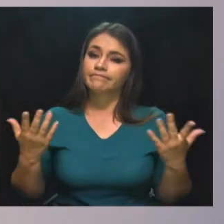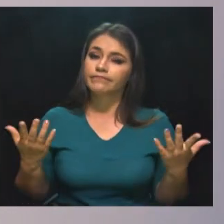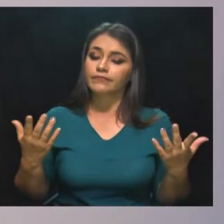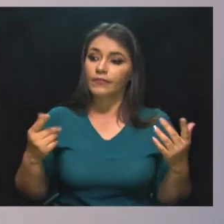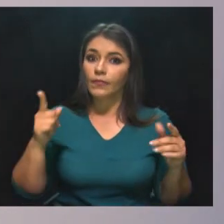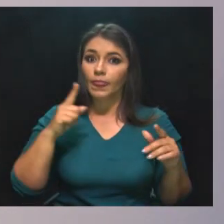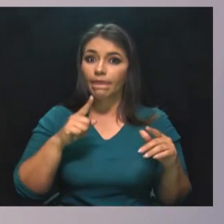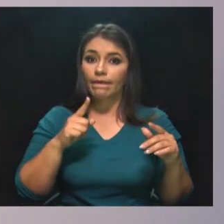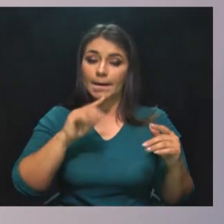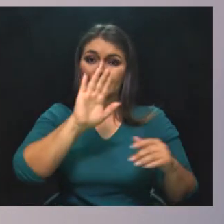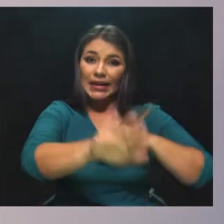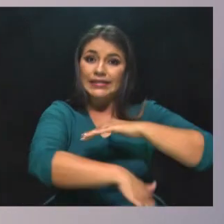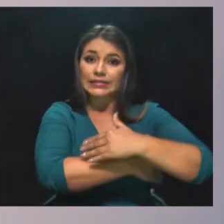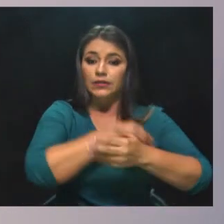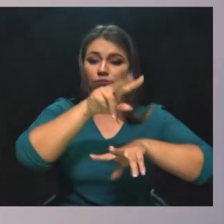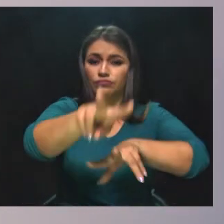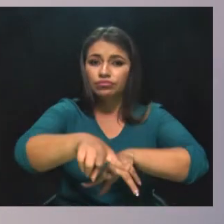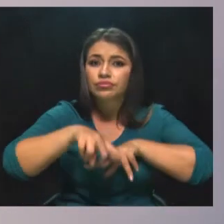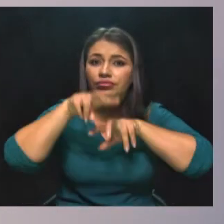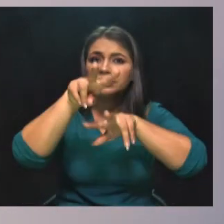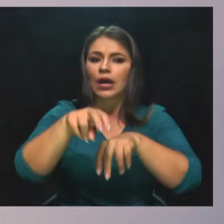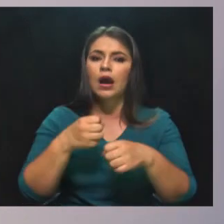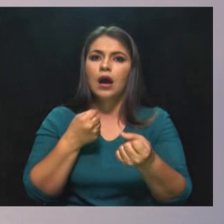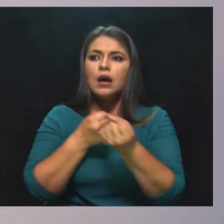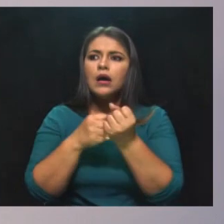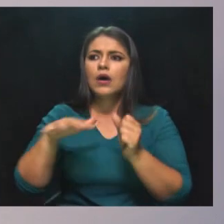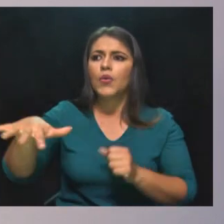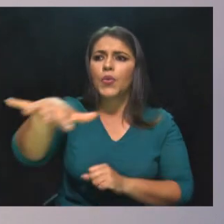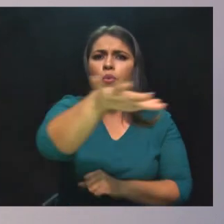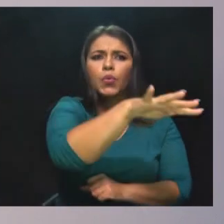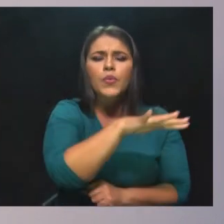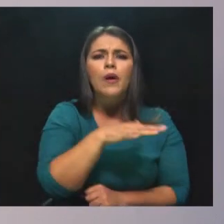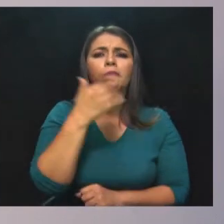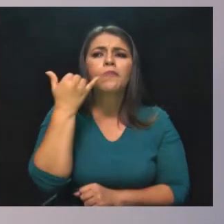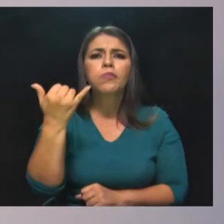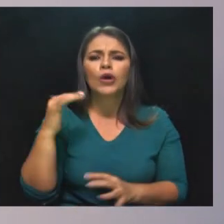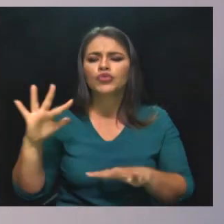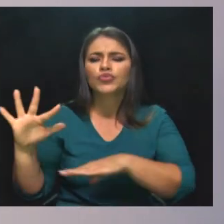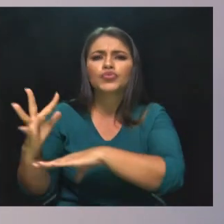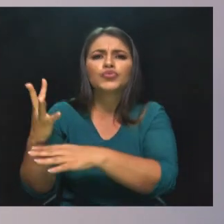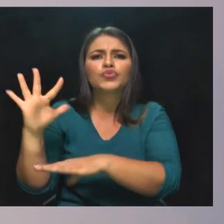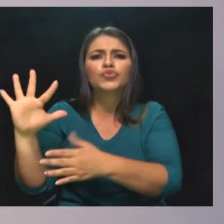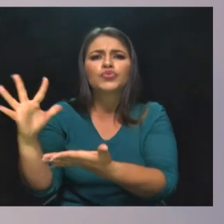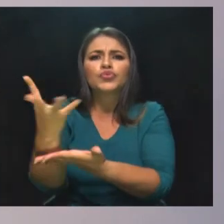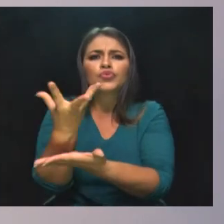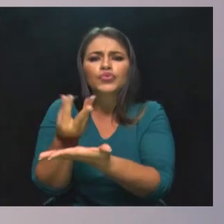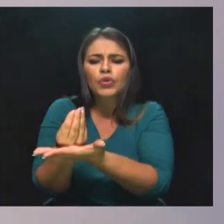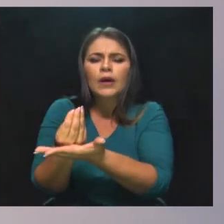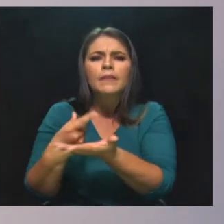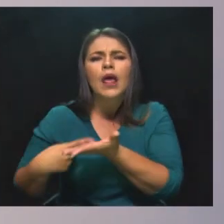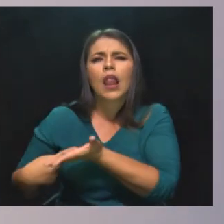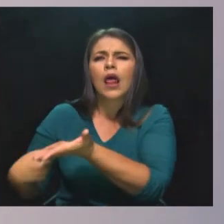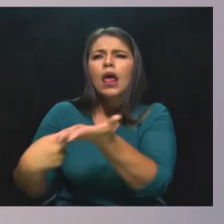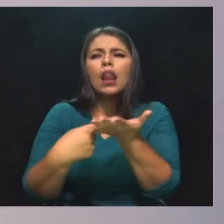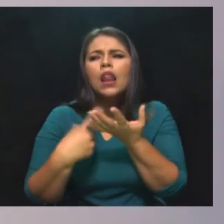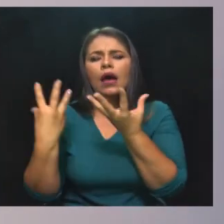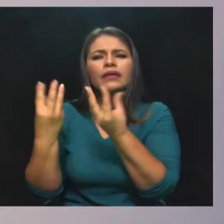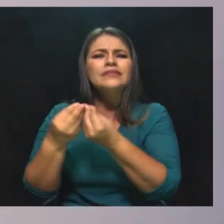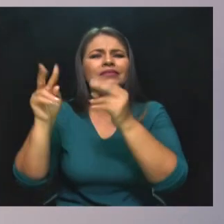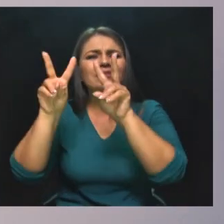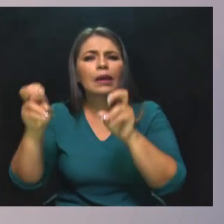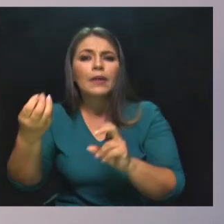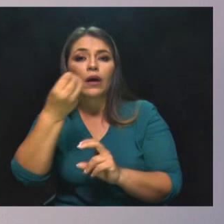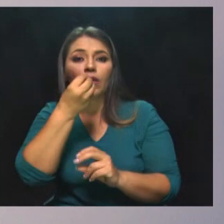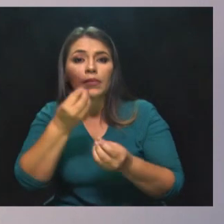también con el Ministerio de Agricultura, en las últimas horas instalamos la Mesa Departamental de Coordinación para el Abastecimiento y la Seguridad